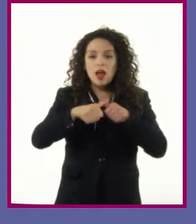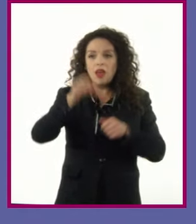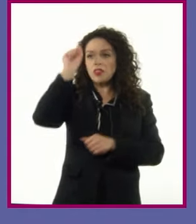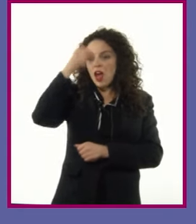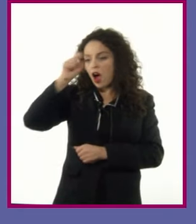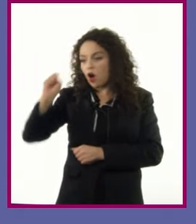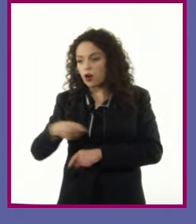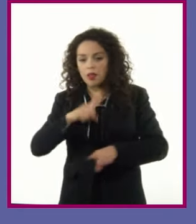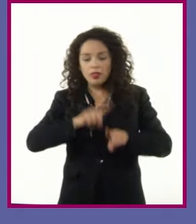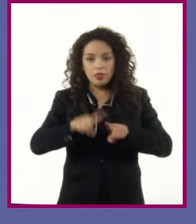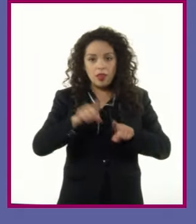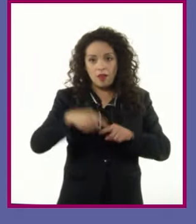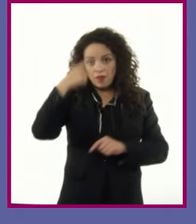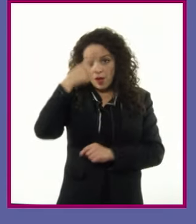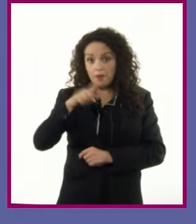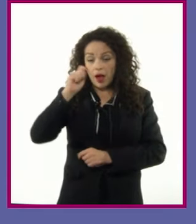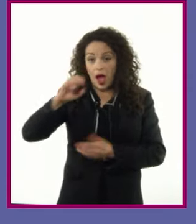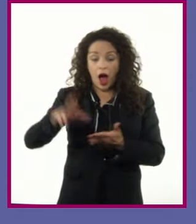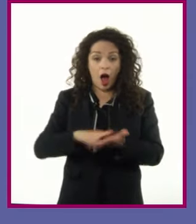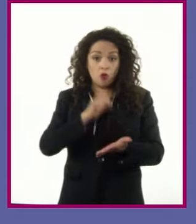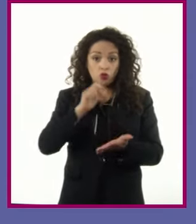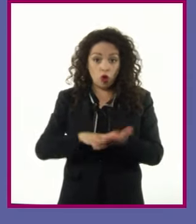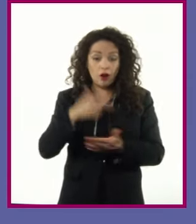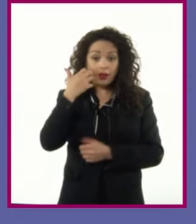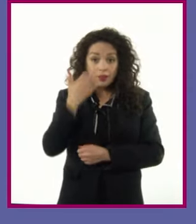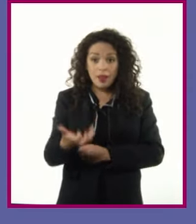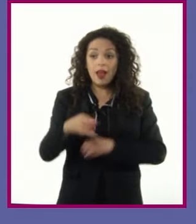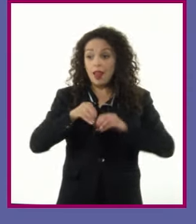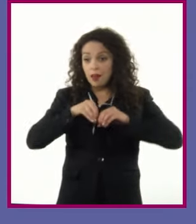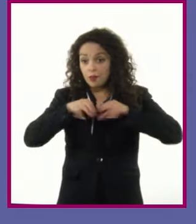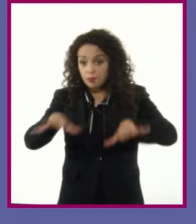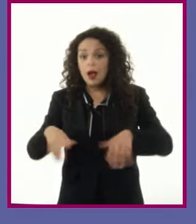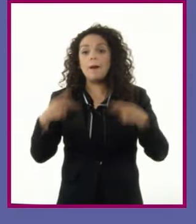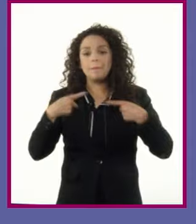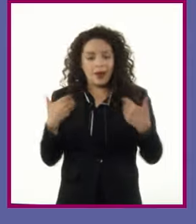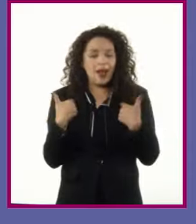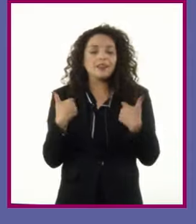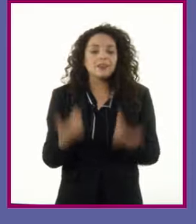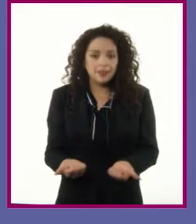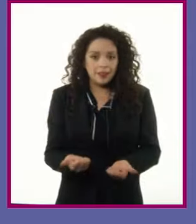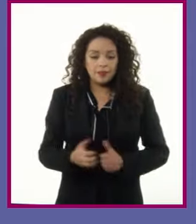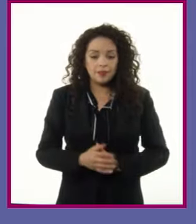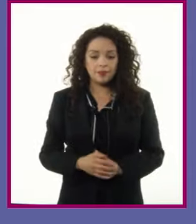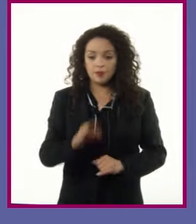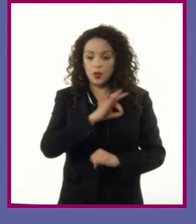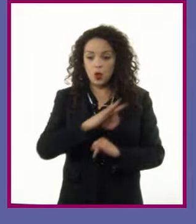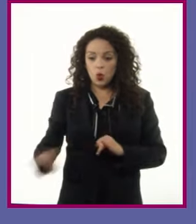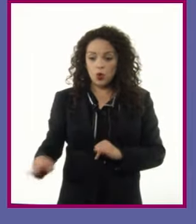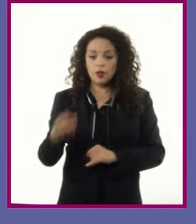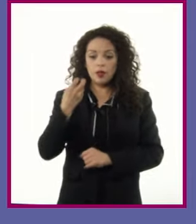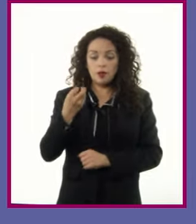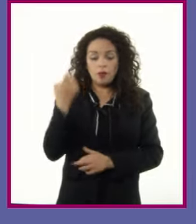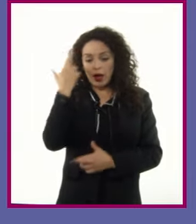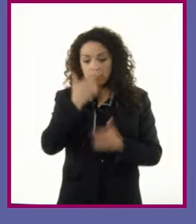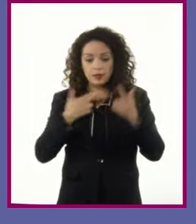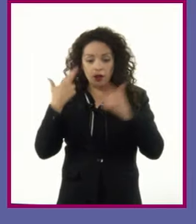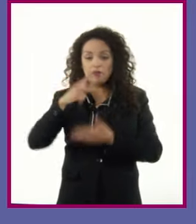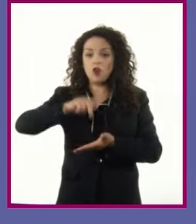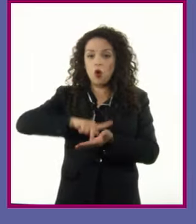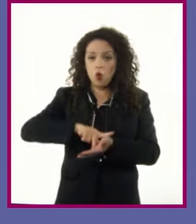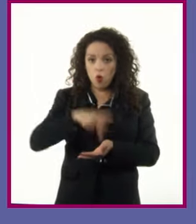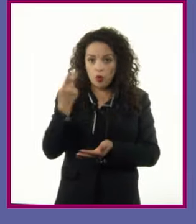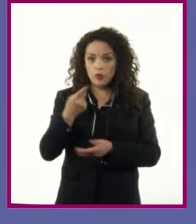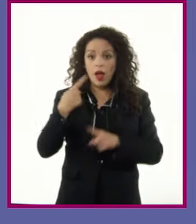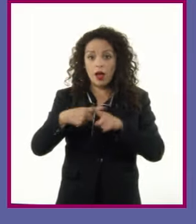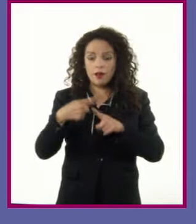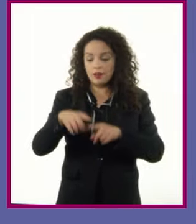logre transmitir lo que pretende el autor Y que lo comprenda el público al que va dirigido Al final, este trabajo es revisado nuevamente por